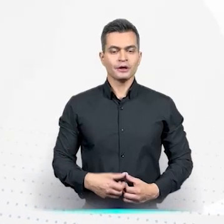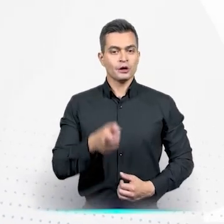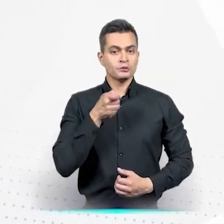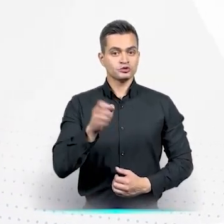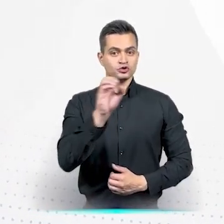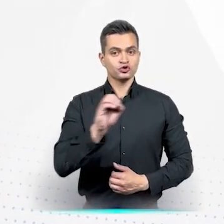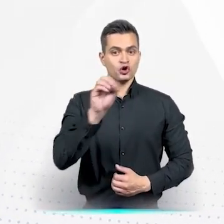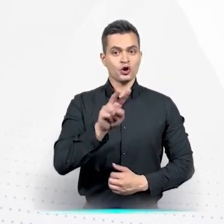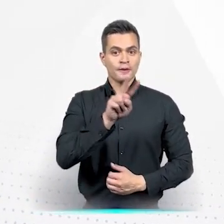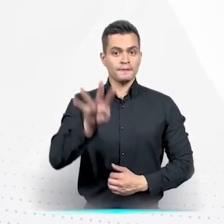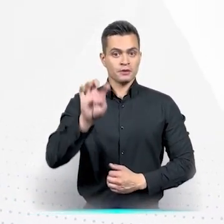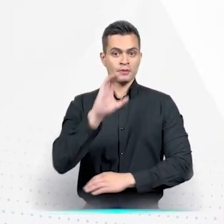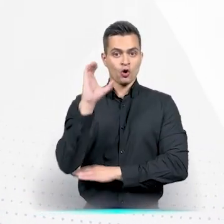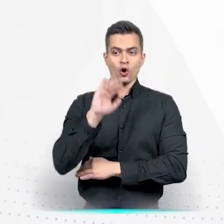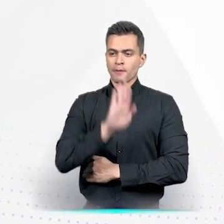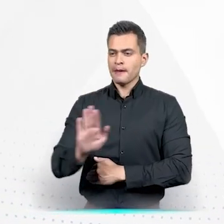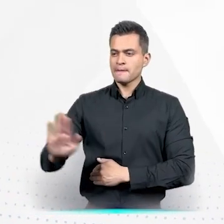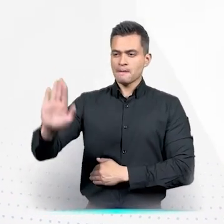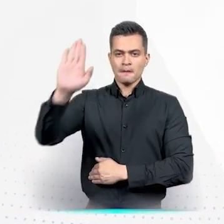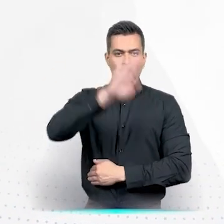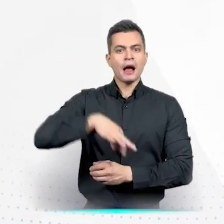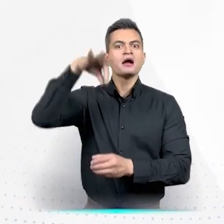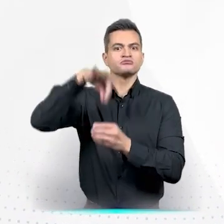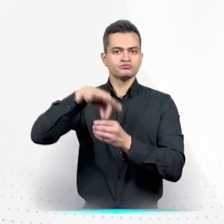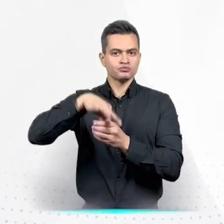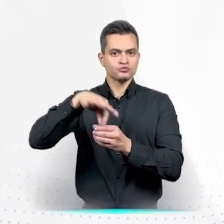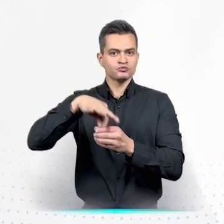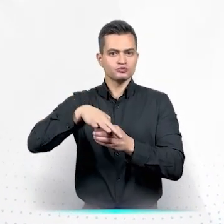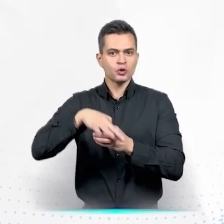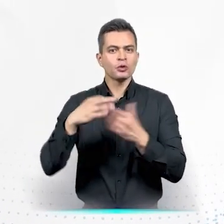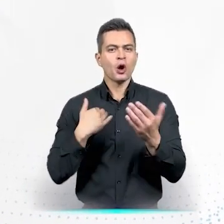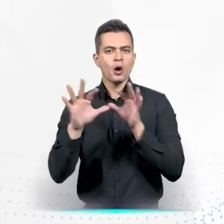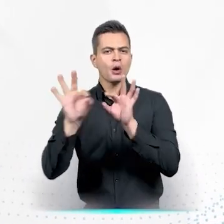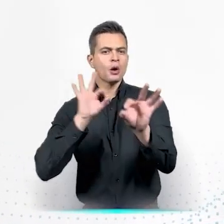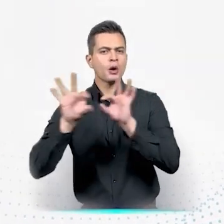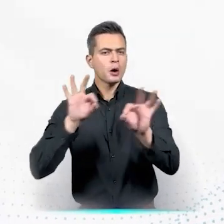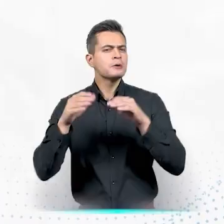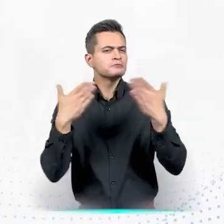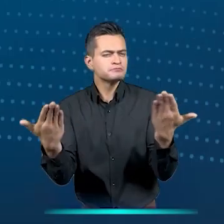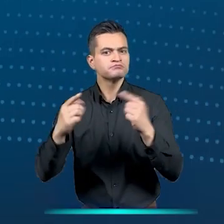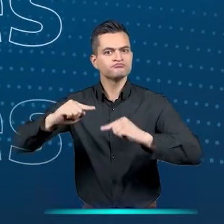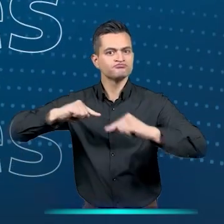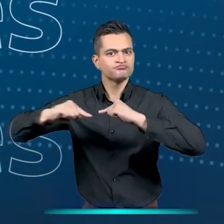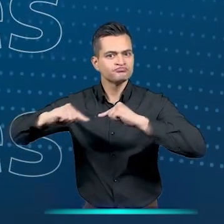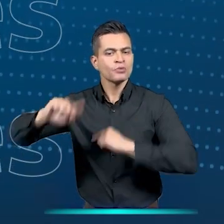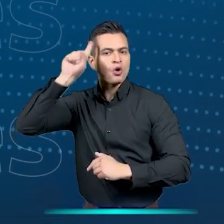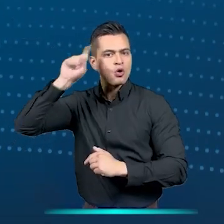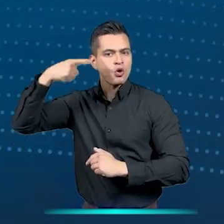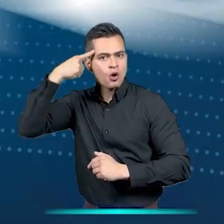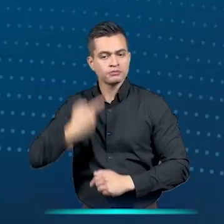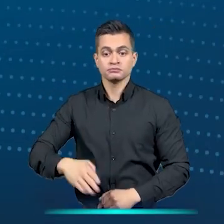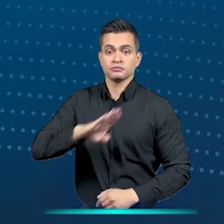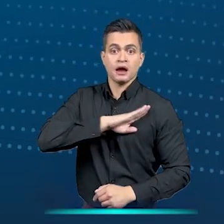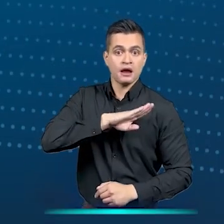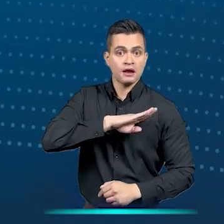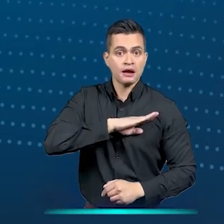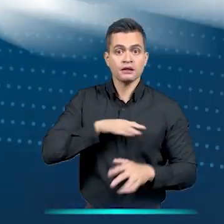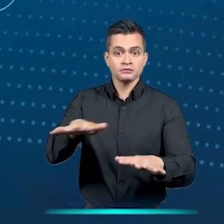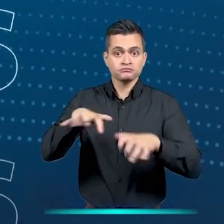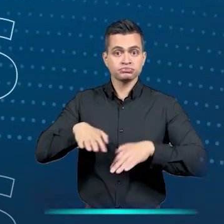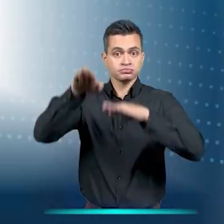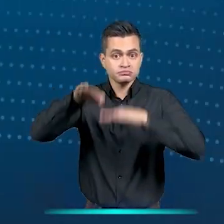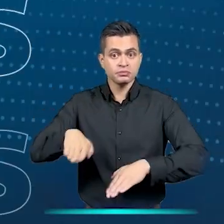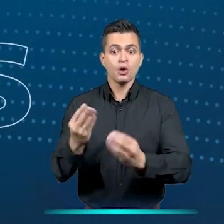El próximo 29 de octubre se celebrarán las elecciones territoriales donde elegiremos a los futuros gobernadores, alcaldes,